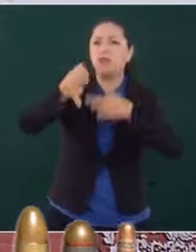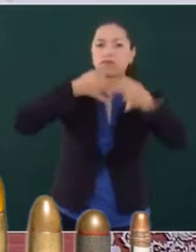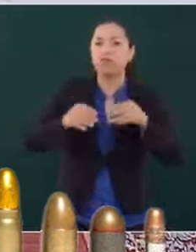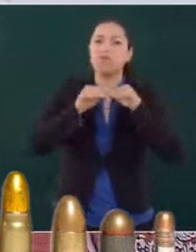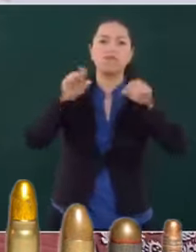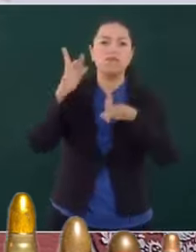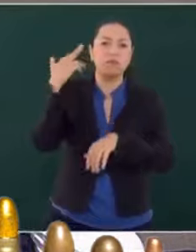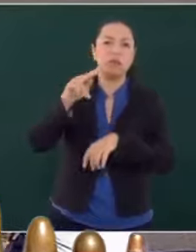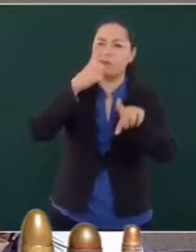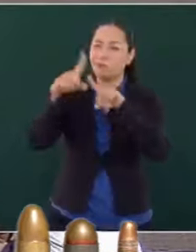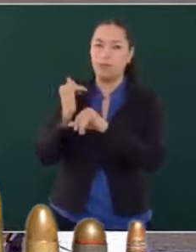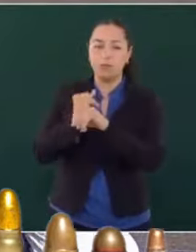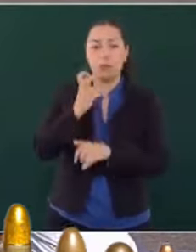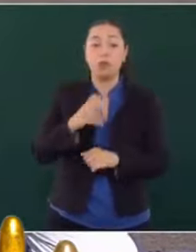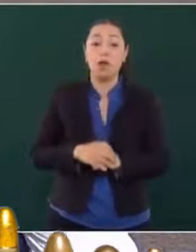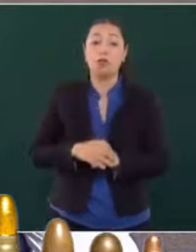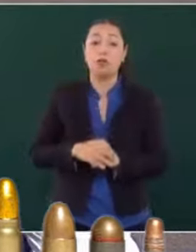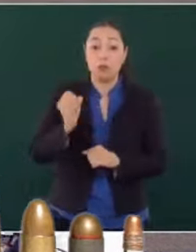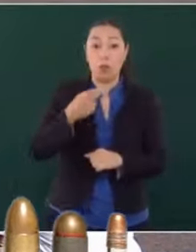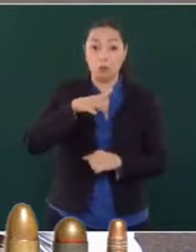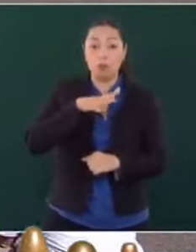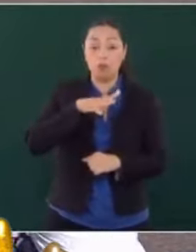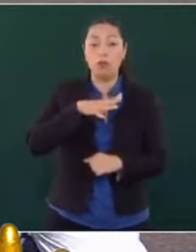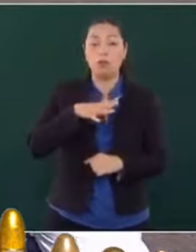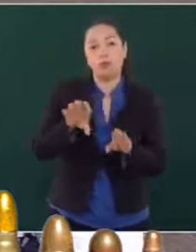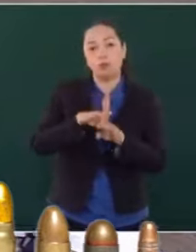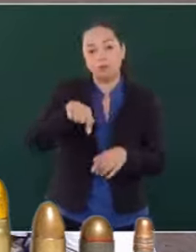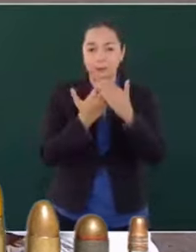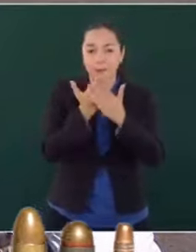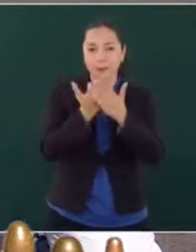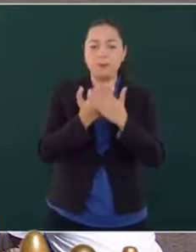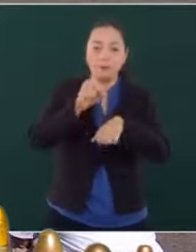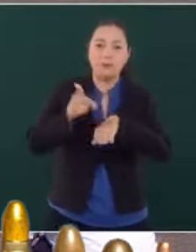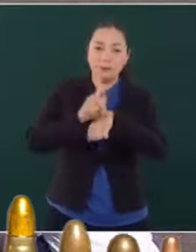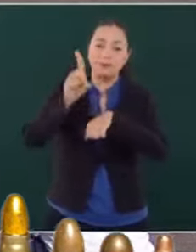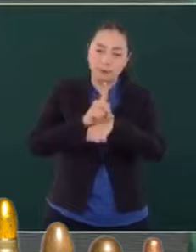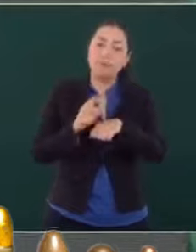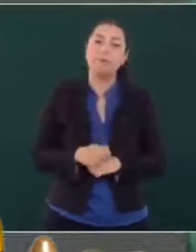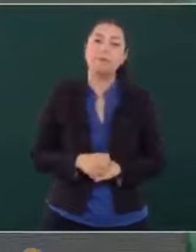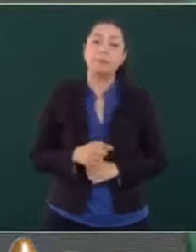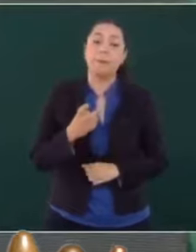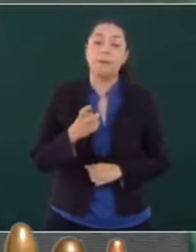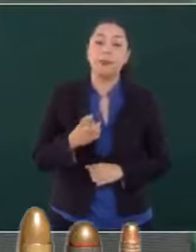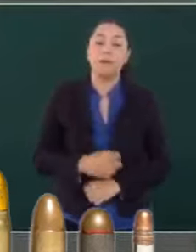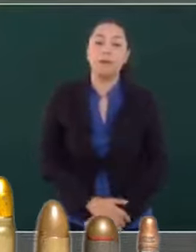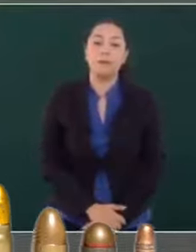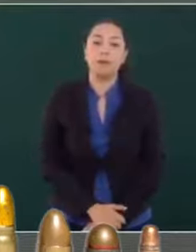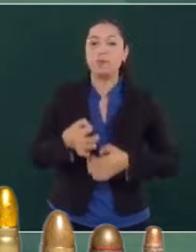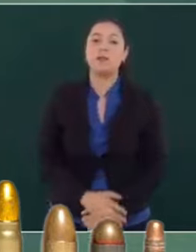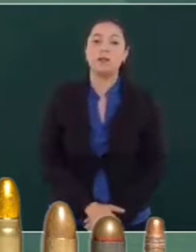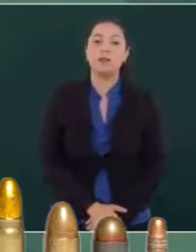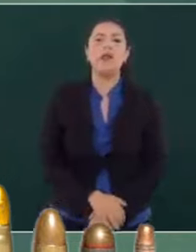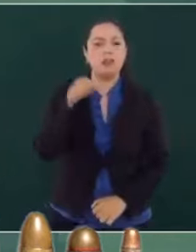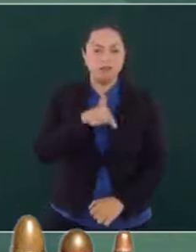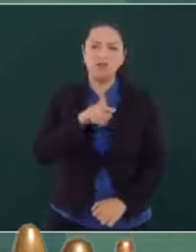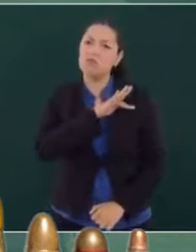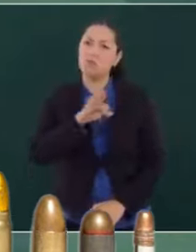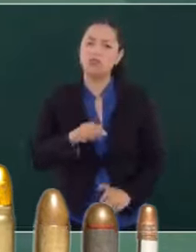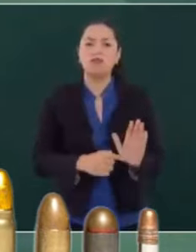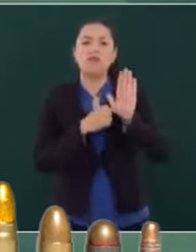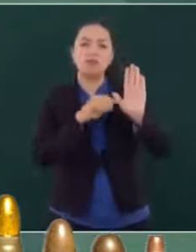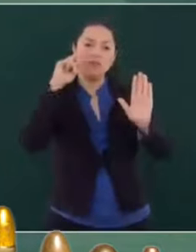información. Afortunadamente tenemos esta bañanera matutina, diría un intelectual. Y aquí podemos